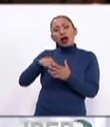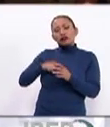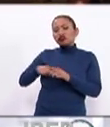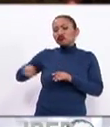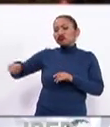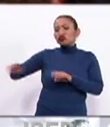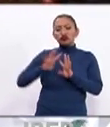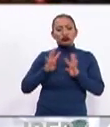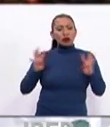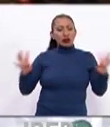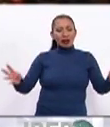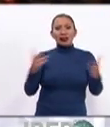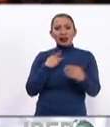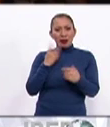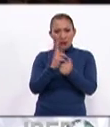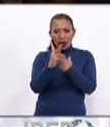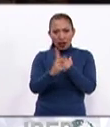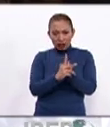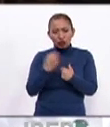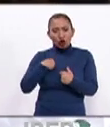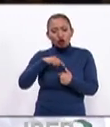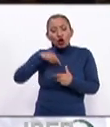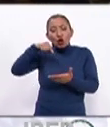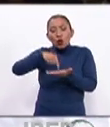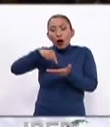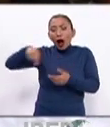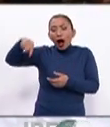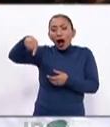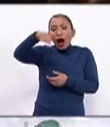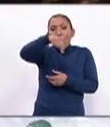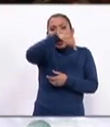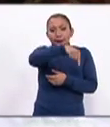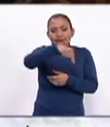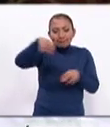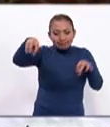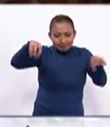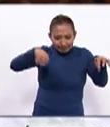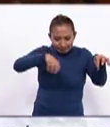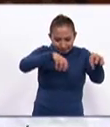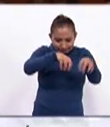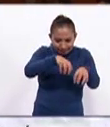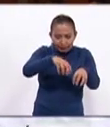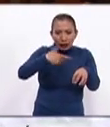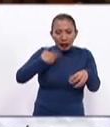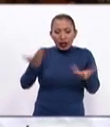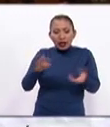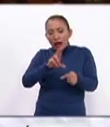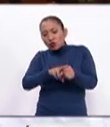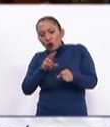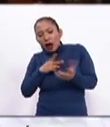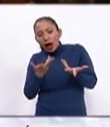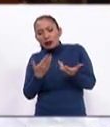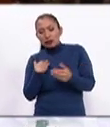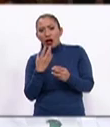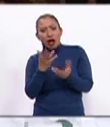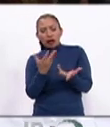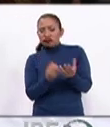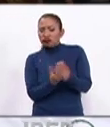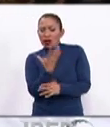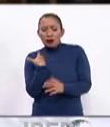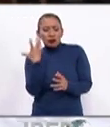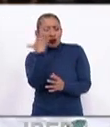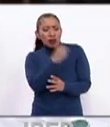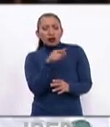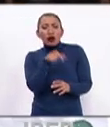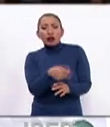largo y ancho del territorio nacional y estamos ubicados en zonas donde los recursos naturales florecen, donde nacen,